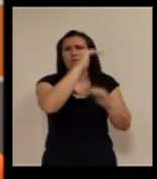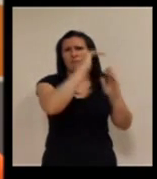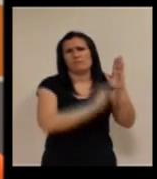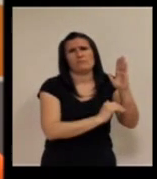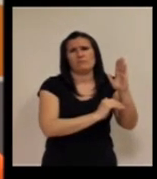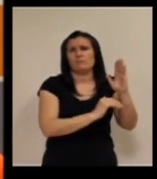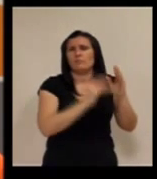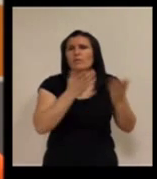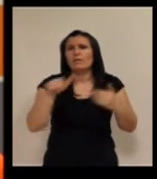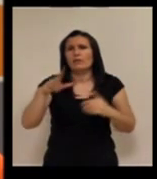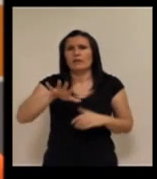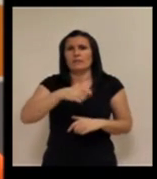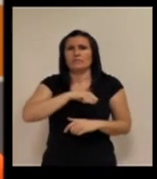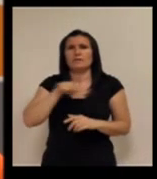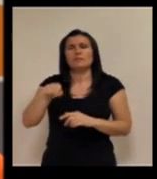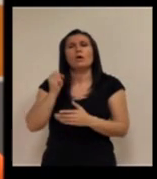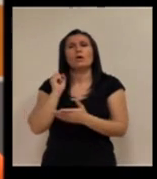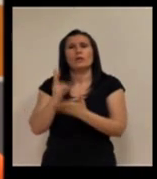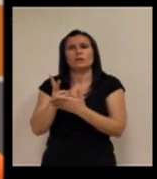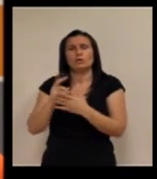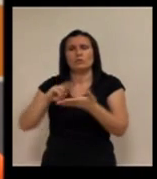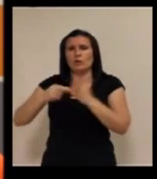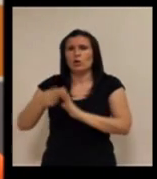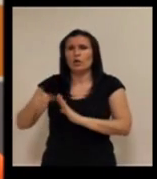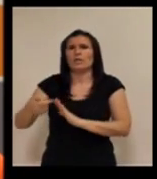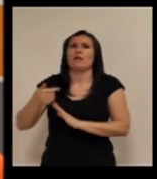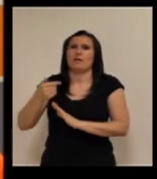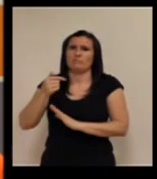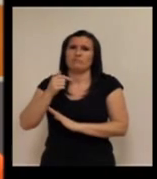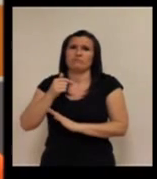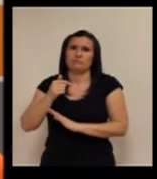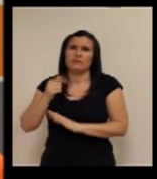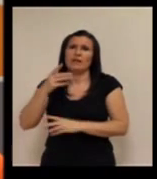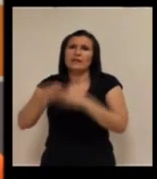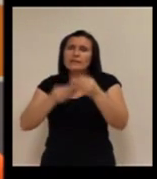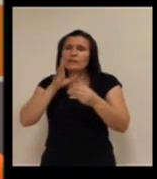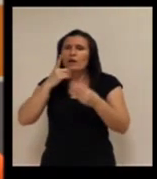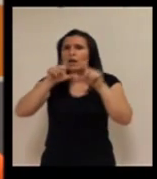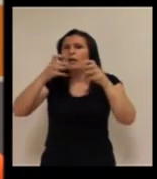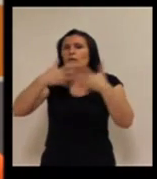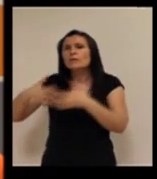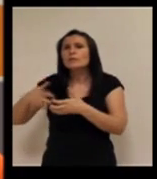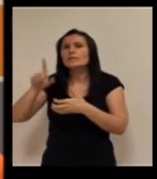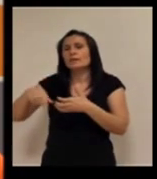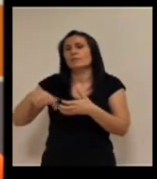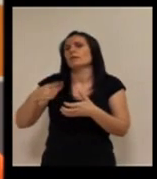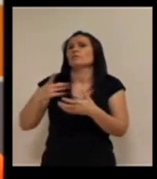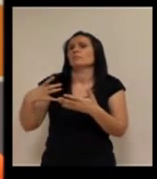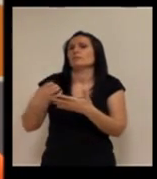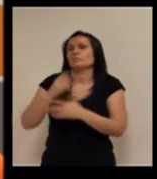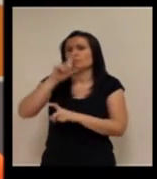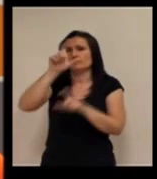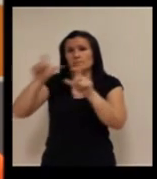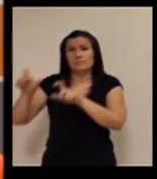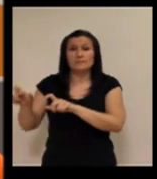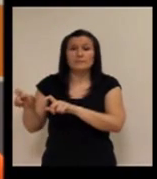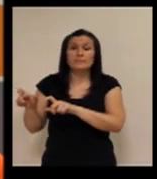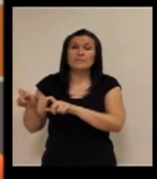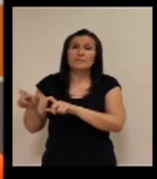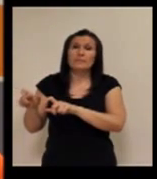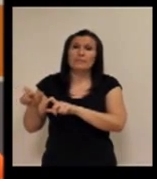a favor de España que realmente es un reto tecnológico al cual le están haciendo frente tanto los fabricantes como los prestadores